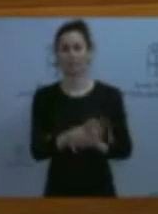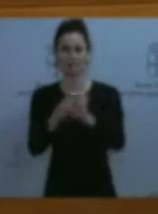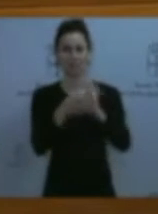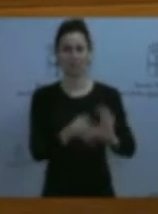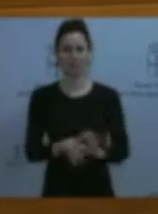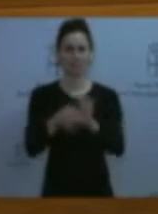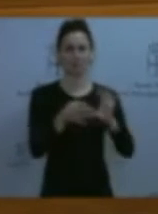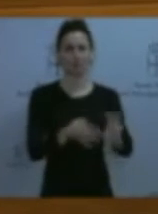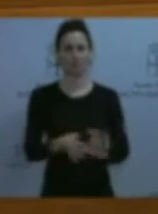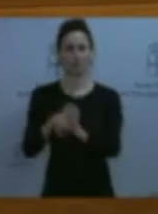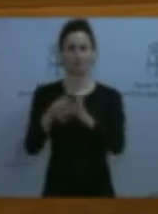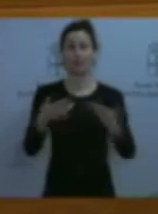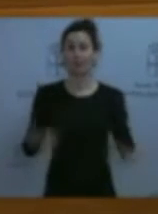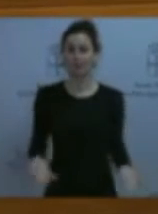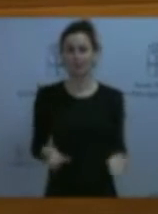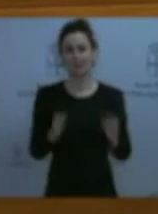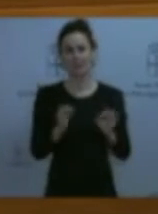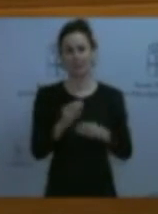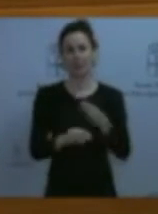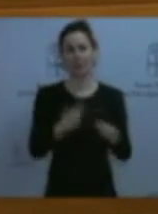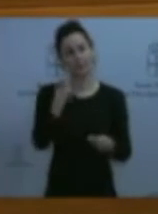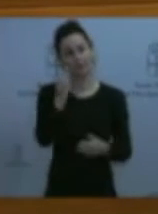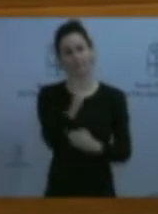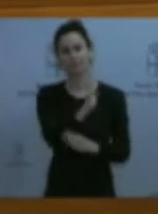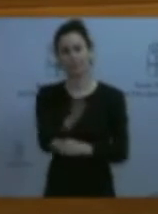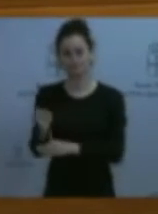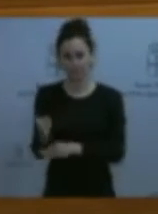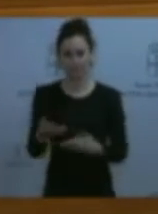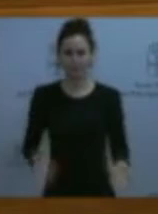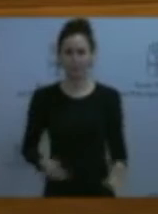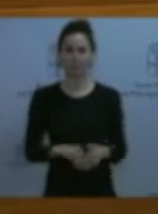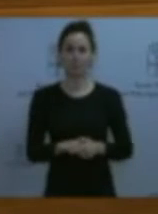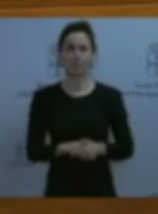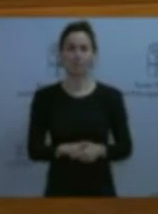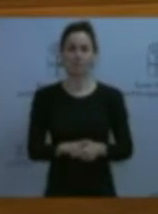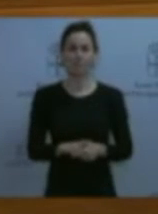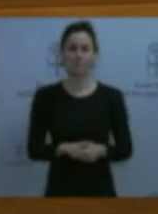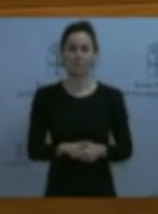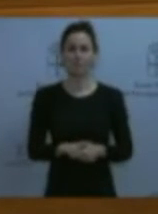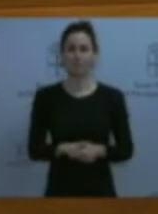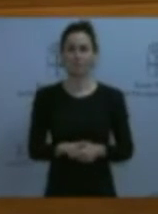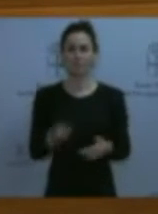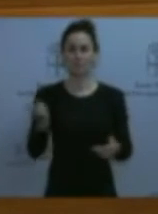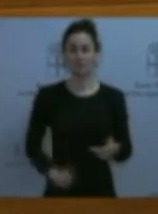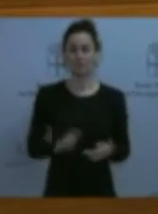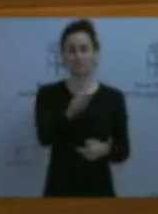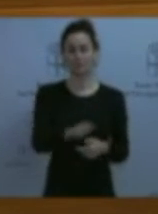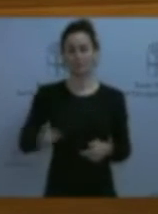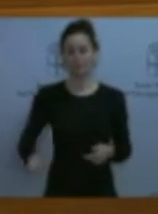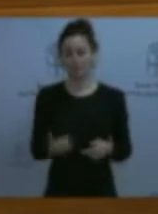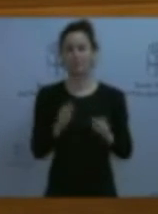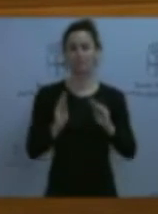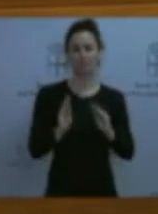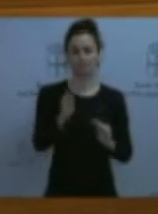efecto, son los que realizan las labores de inspección. Consideramos y, sobre todo, consideran los propios profesionales del sector